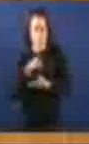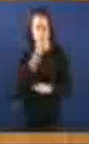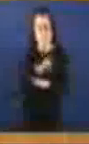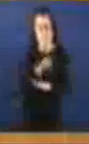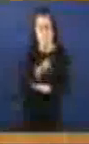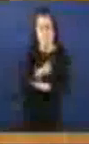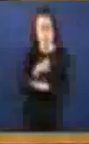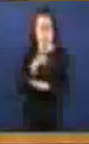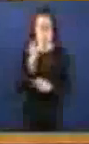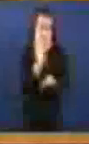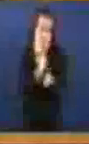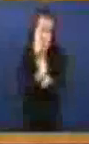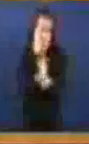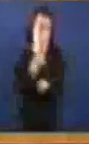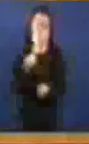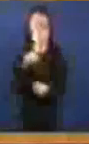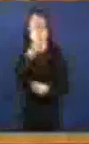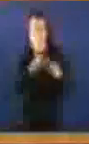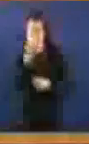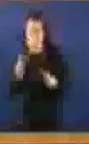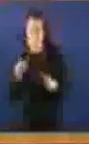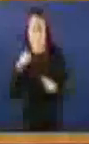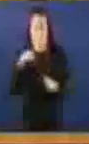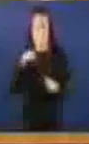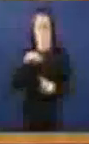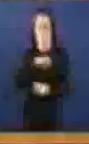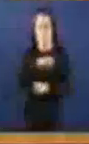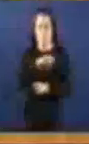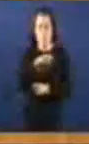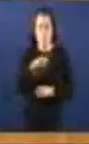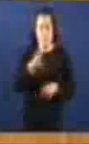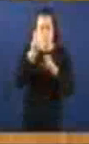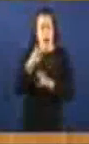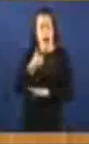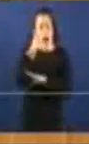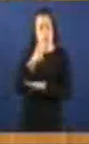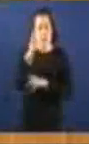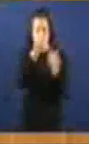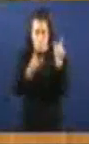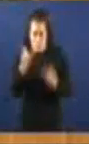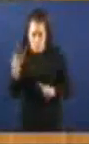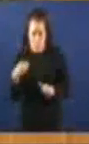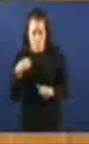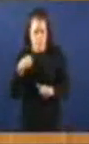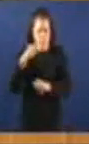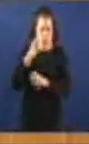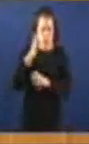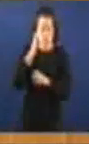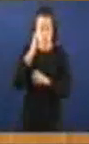Contra a humanidade Das Arma de exasión Masiva Da tragedia Dirac Etc